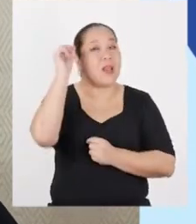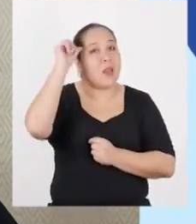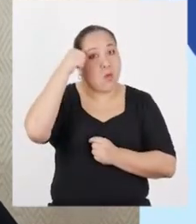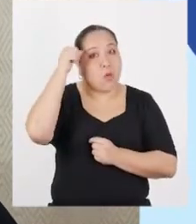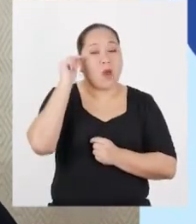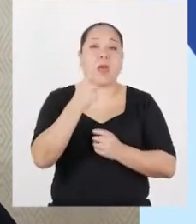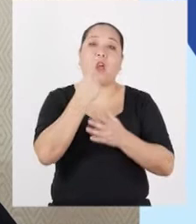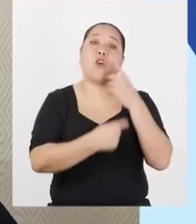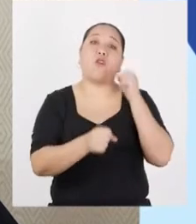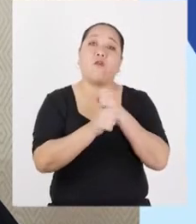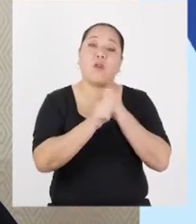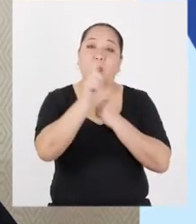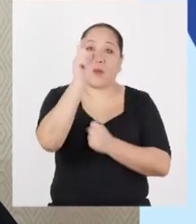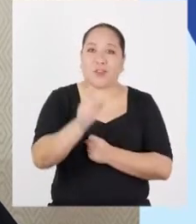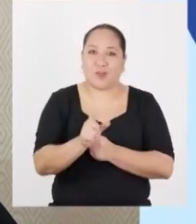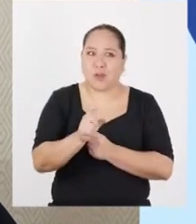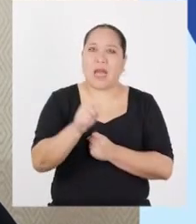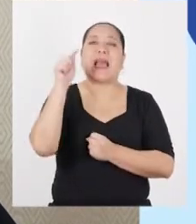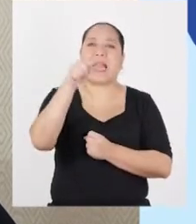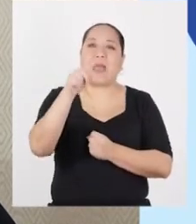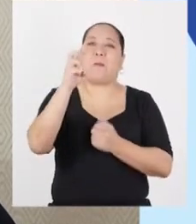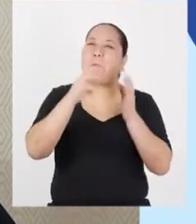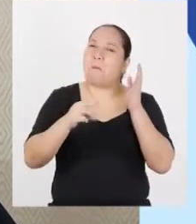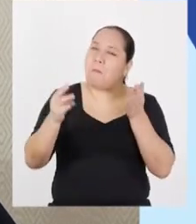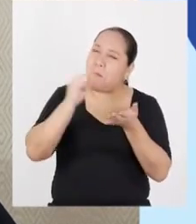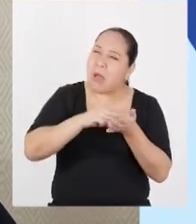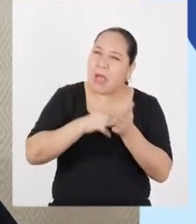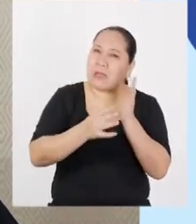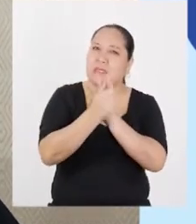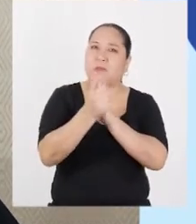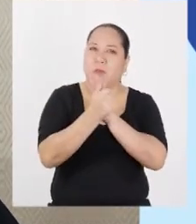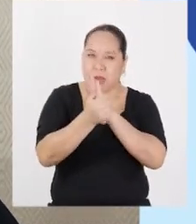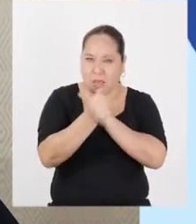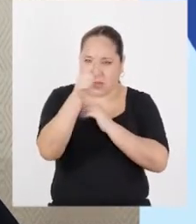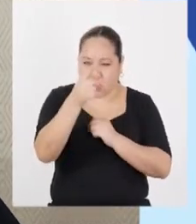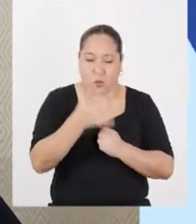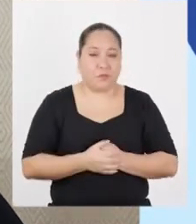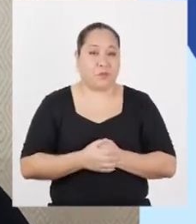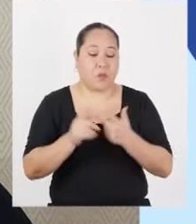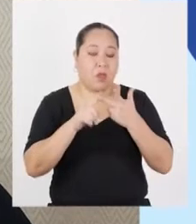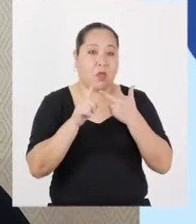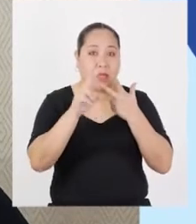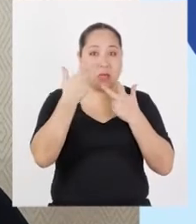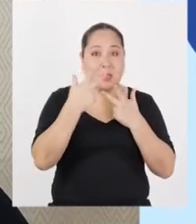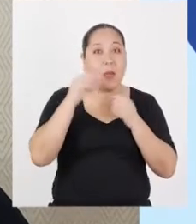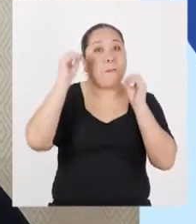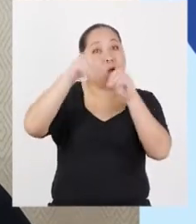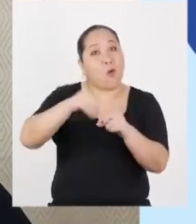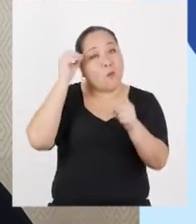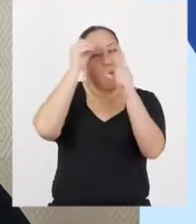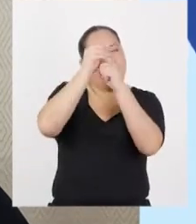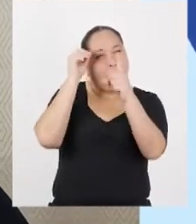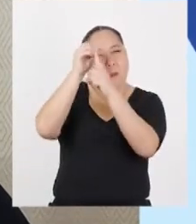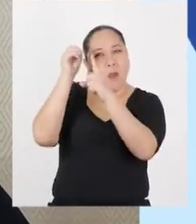Recuerda confiar siempre en alguien que tenga más experiencia que tú. Tercero, establecete metas.